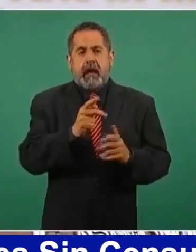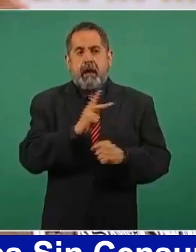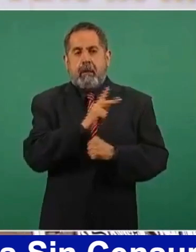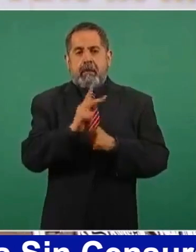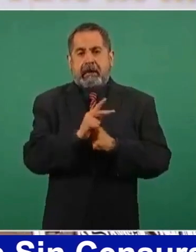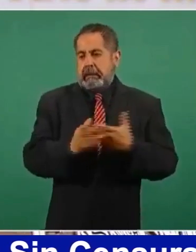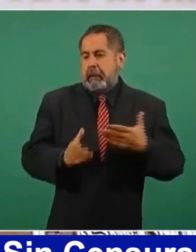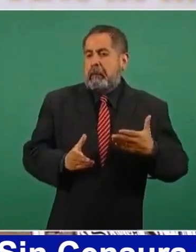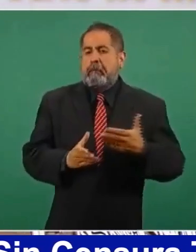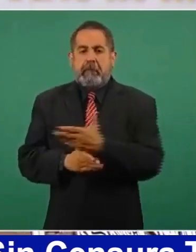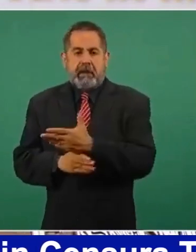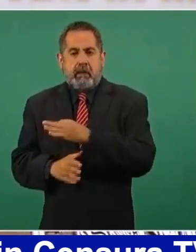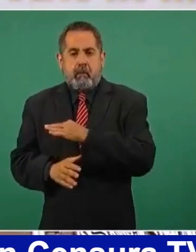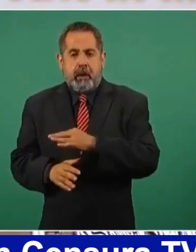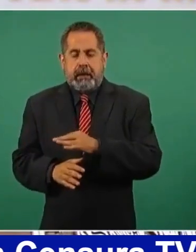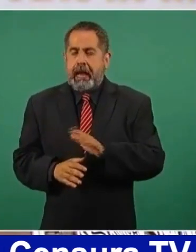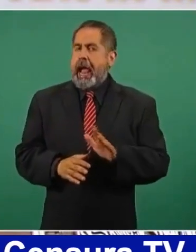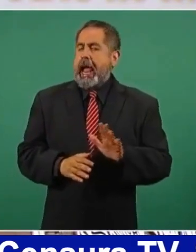intervenga